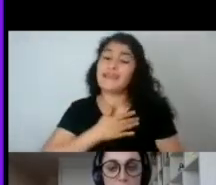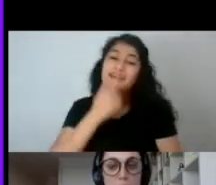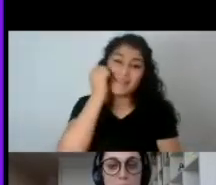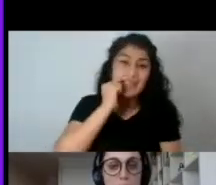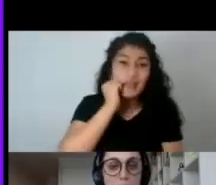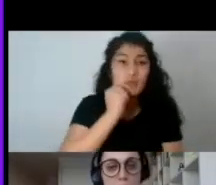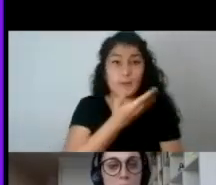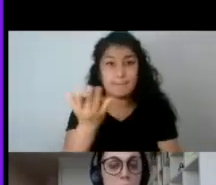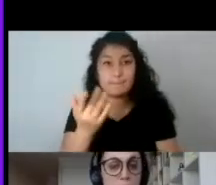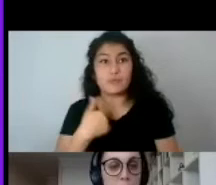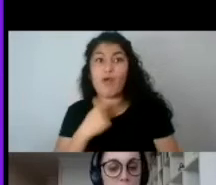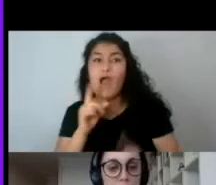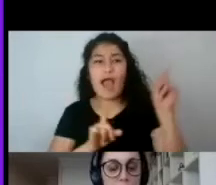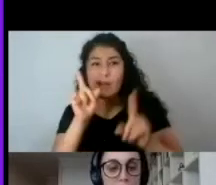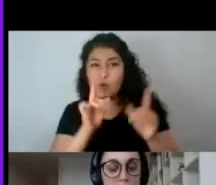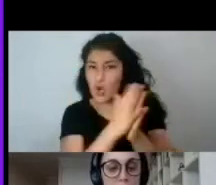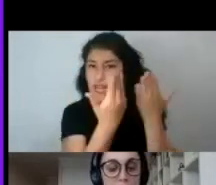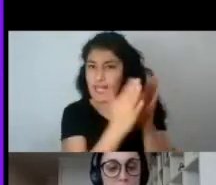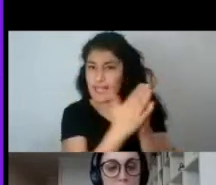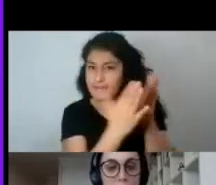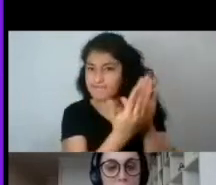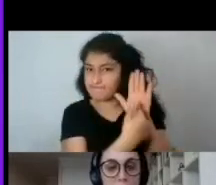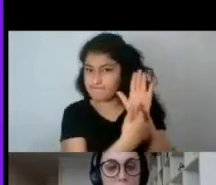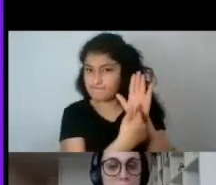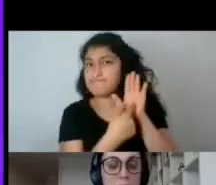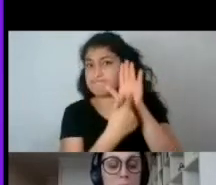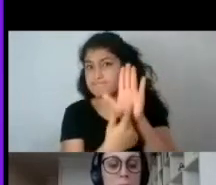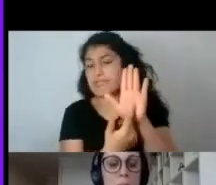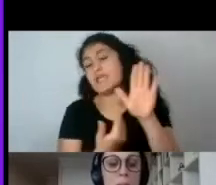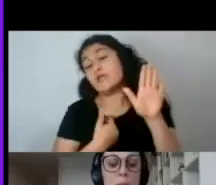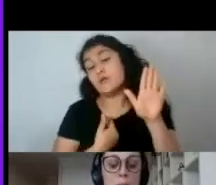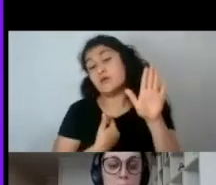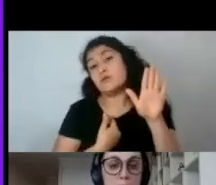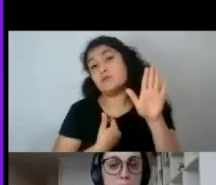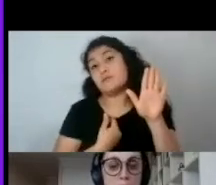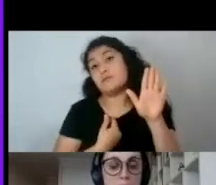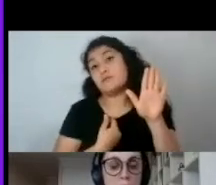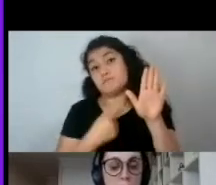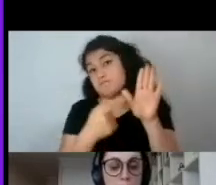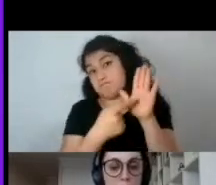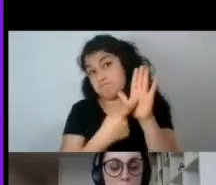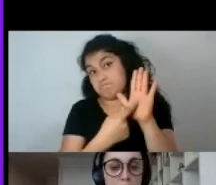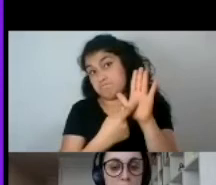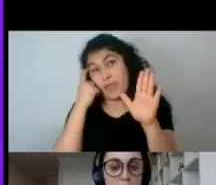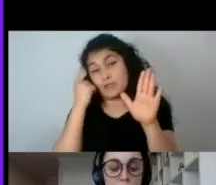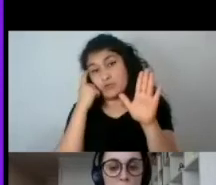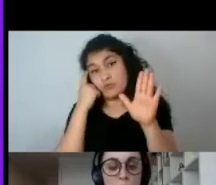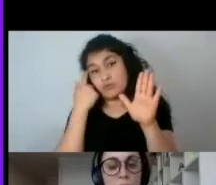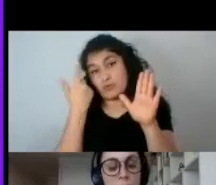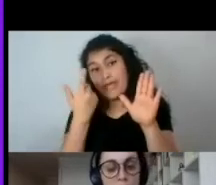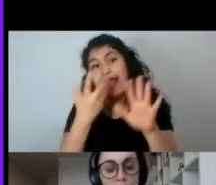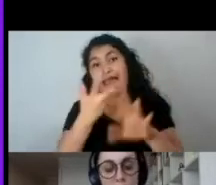traerles, les traje algunos ejemplos de novelas que precisamente plantean una